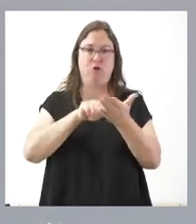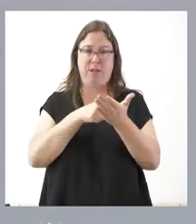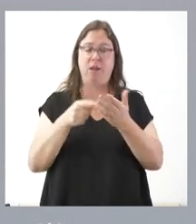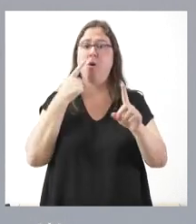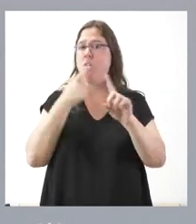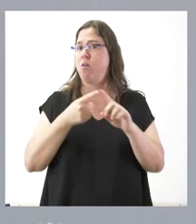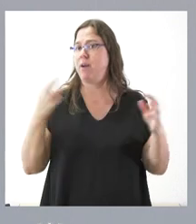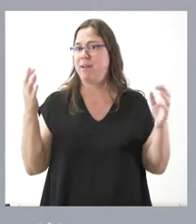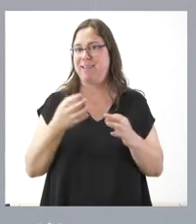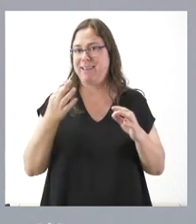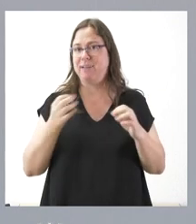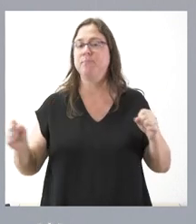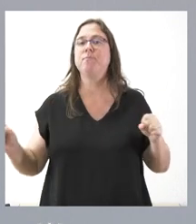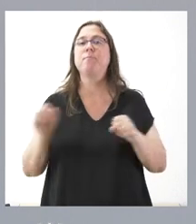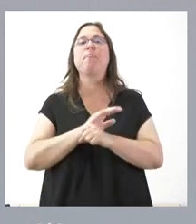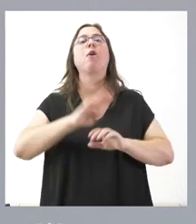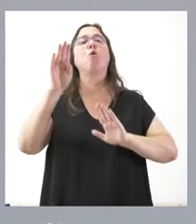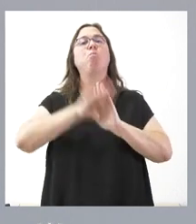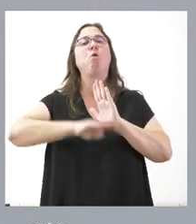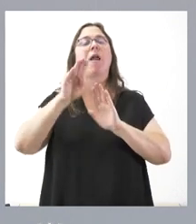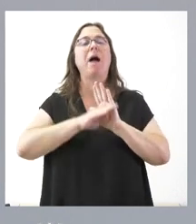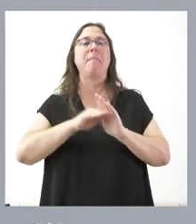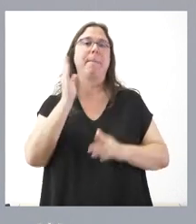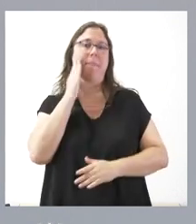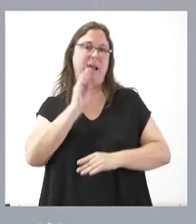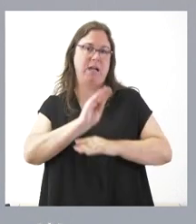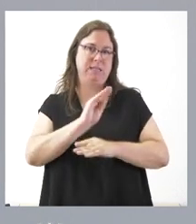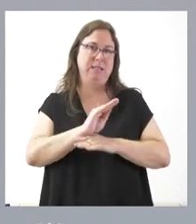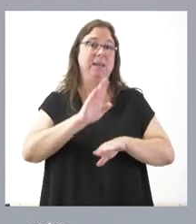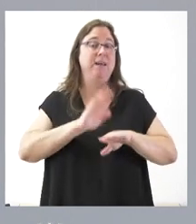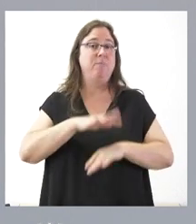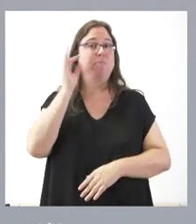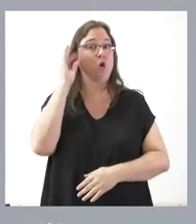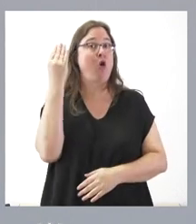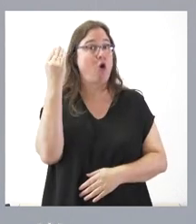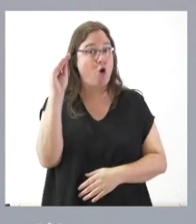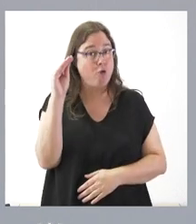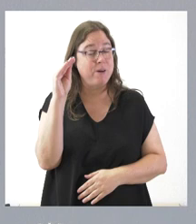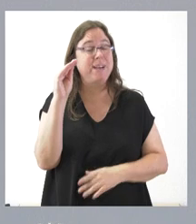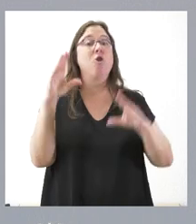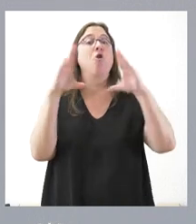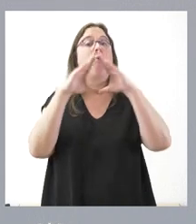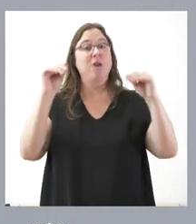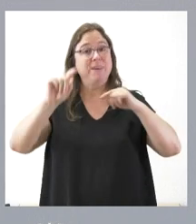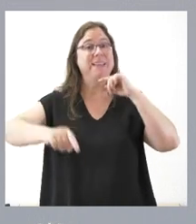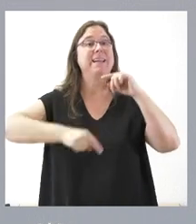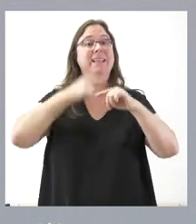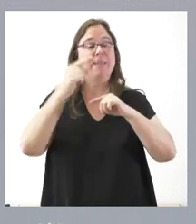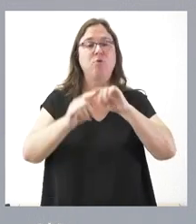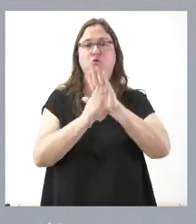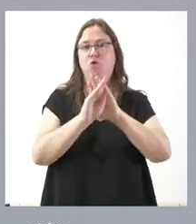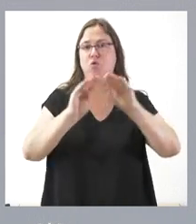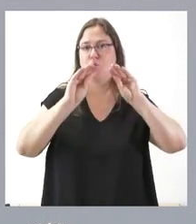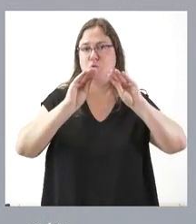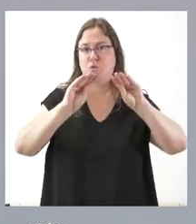objetivo de sufragar un programa de becas para que las jóvenes sigan estudiando tras la universidad o se formen